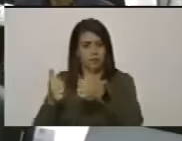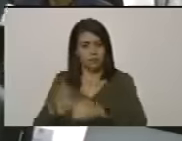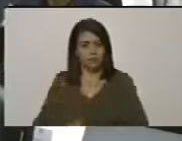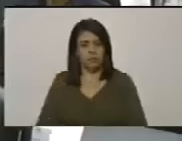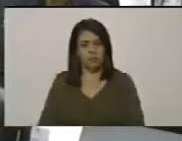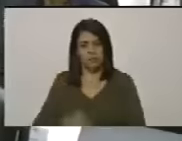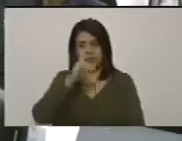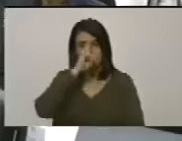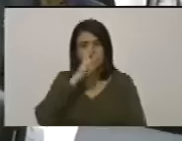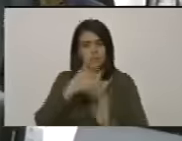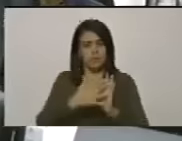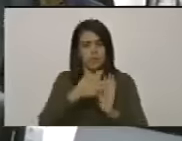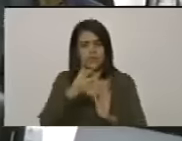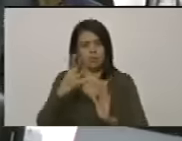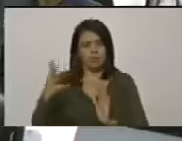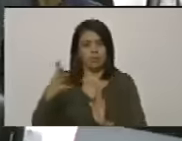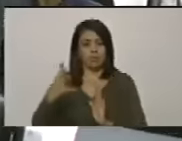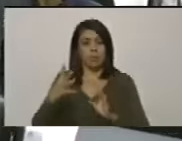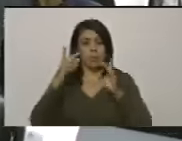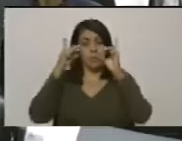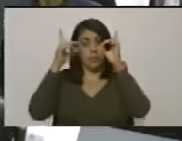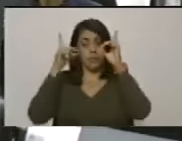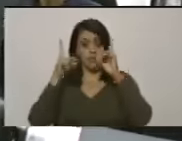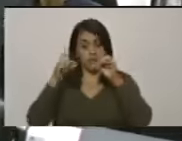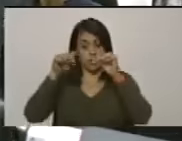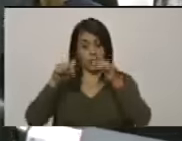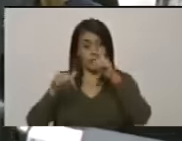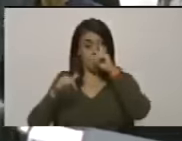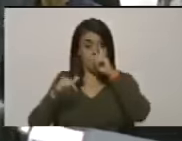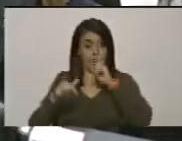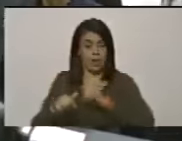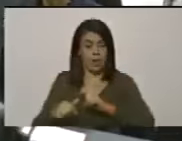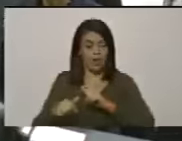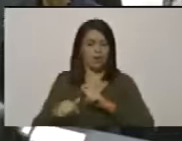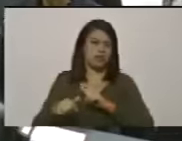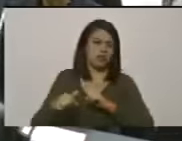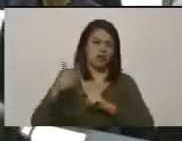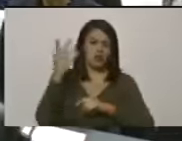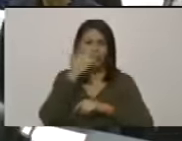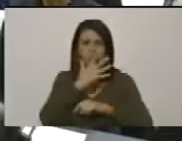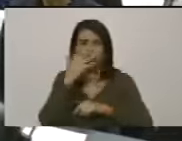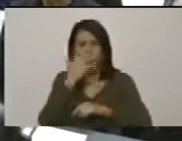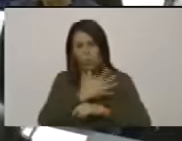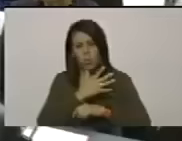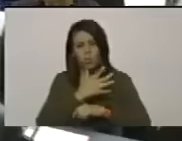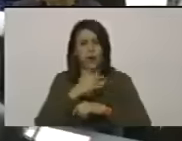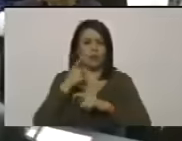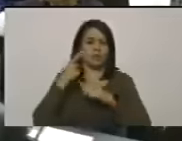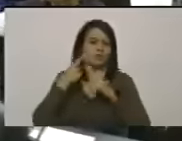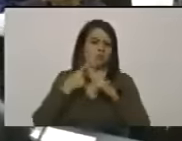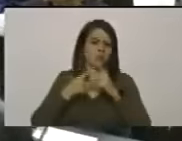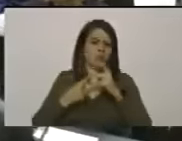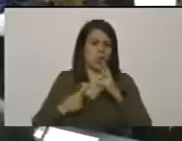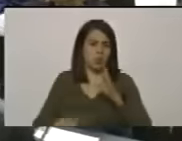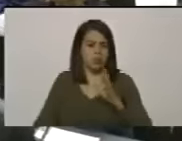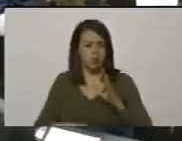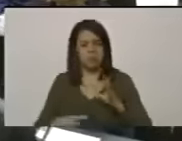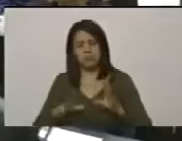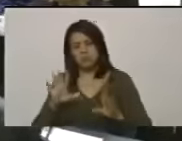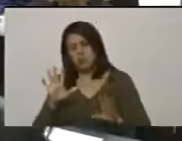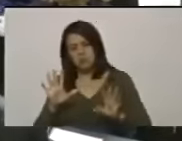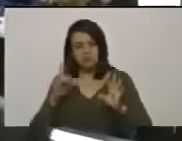El año 2024 es un año de decisiones no es un año de ambivalencias no es un año de medias